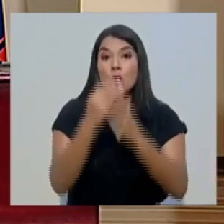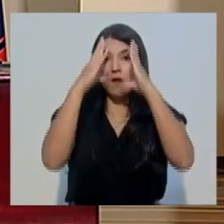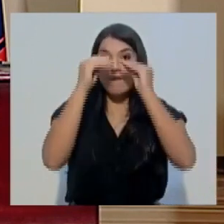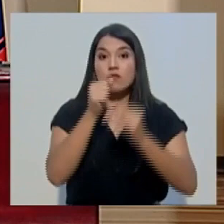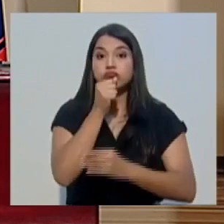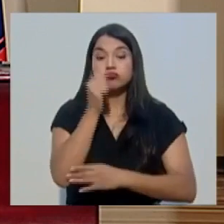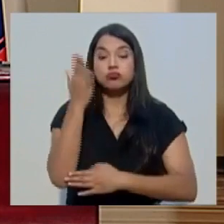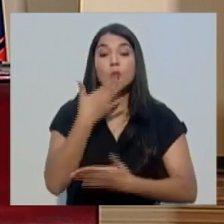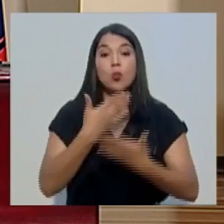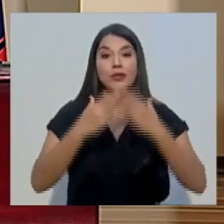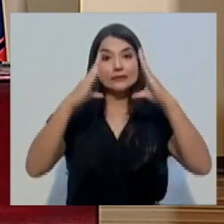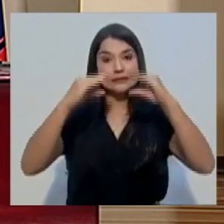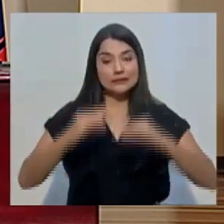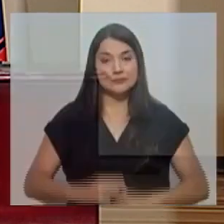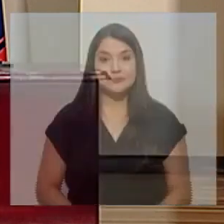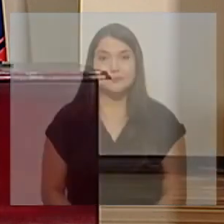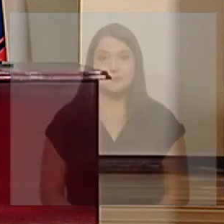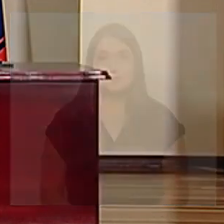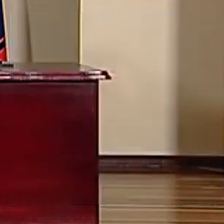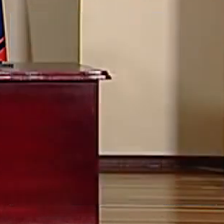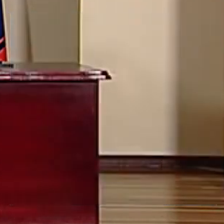actualización. Muy buenas tardes.